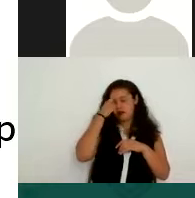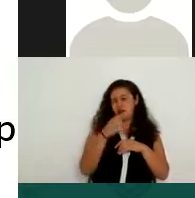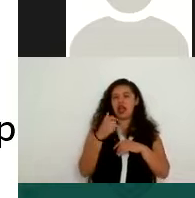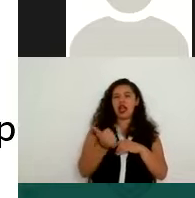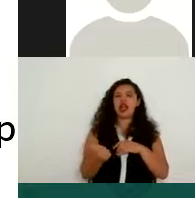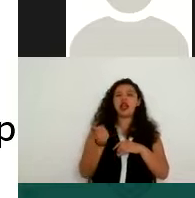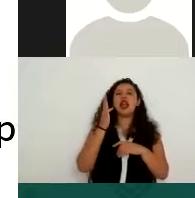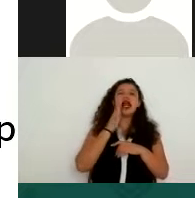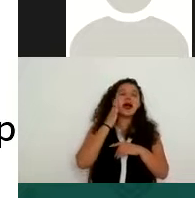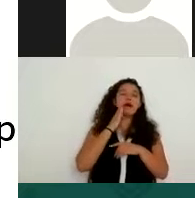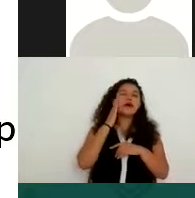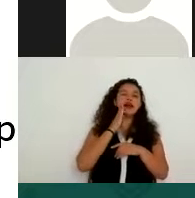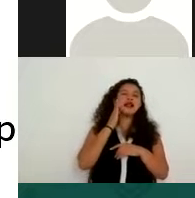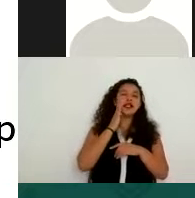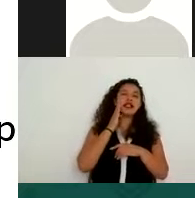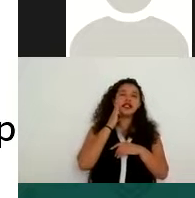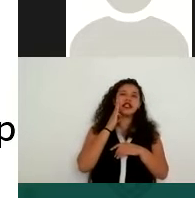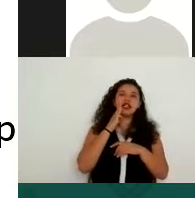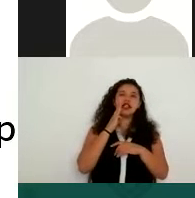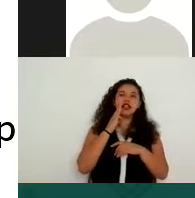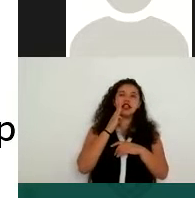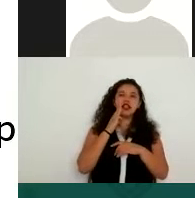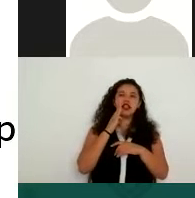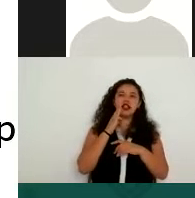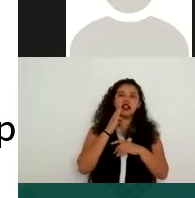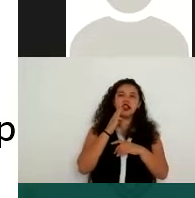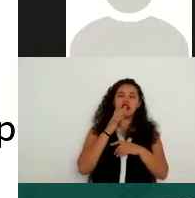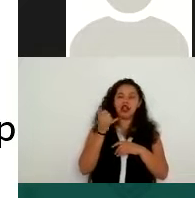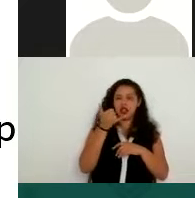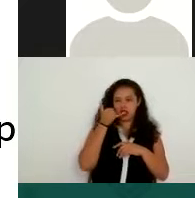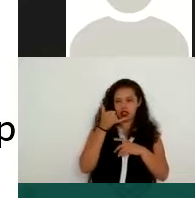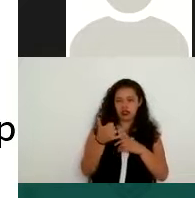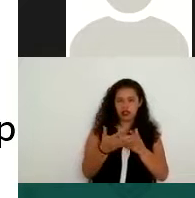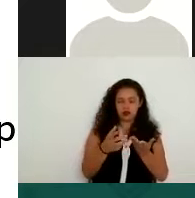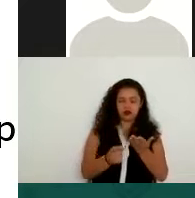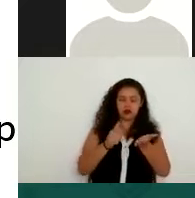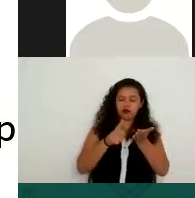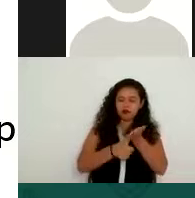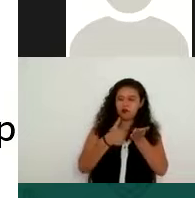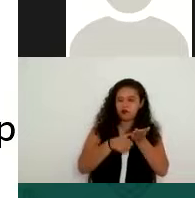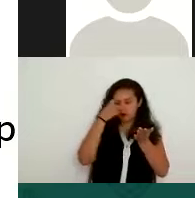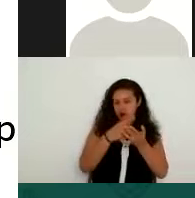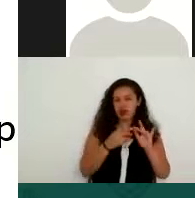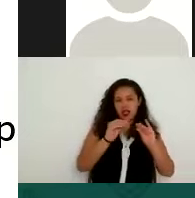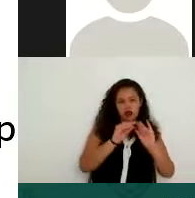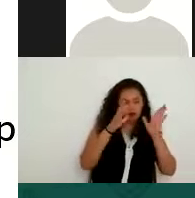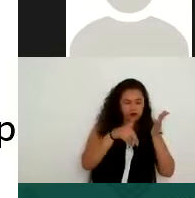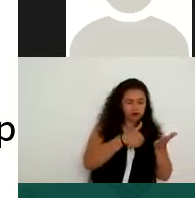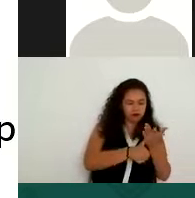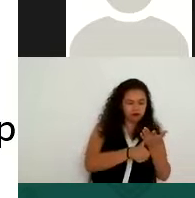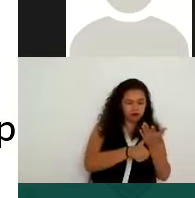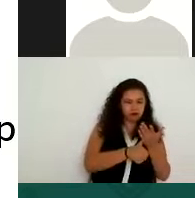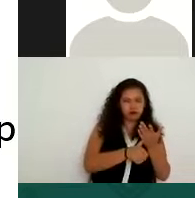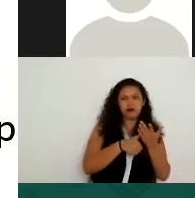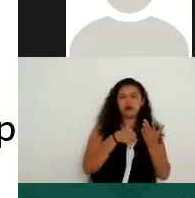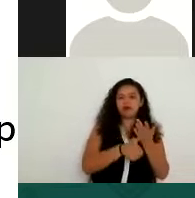que hubo una audición que salió de ese teléfono y ya te pedía para desbloquearlo, ya te pedía, en principio era la huella dactilar, pero después ya